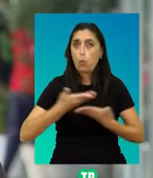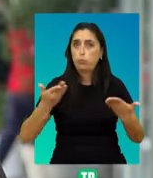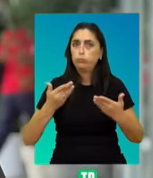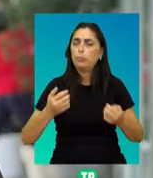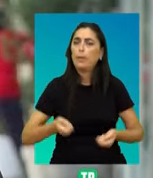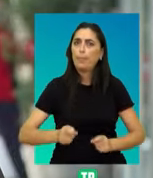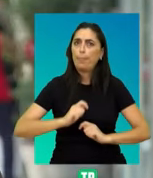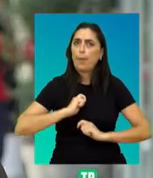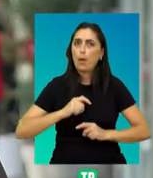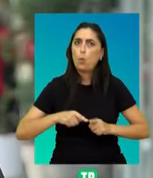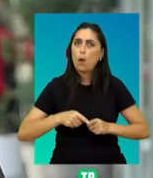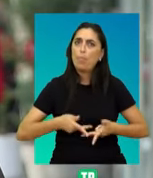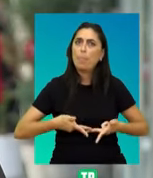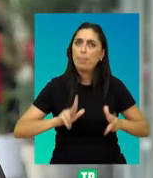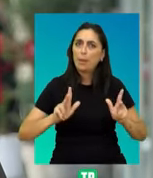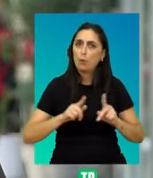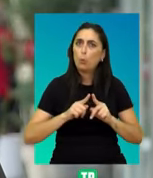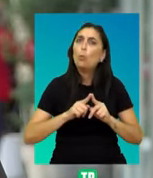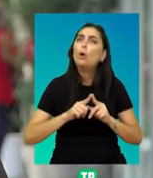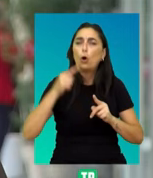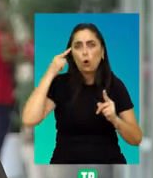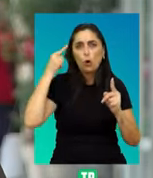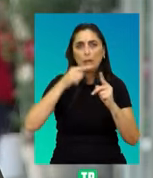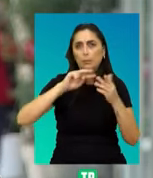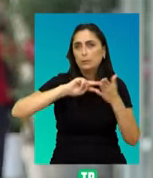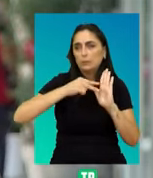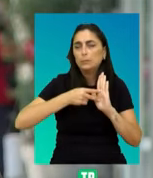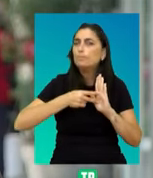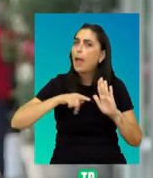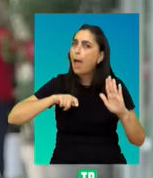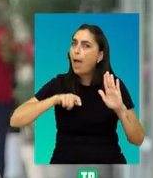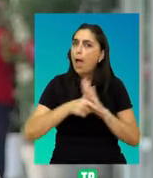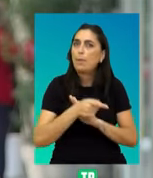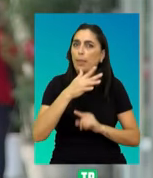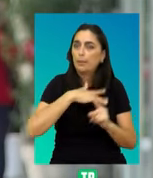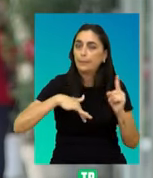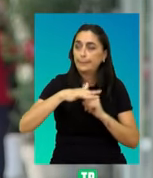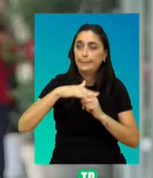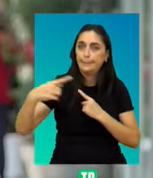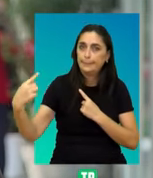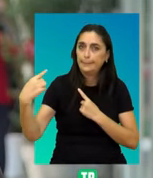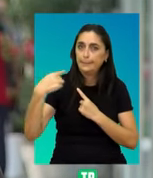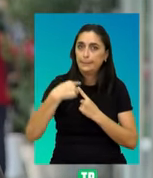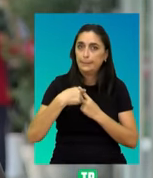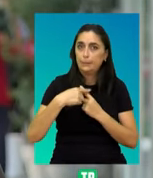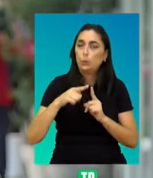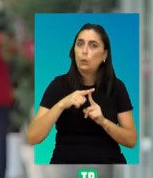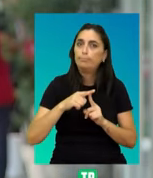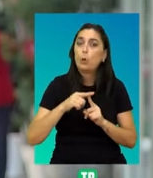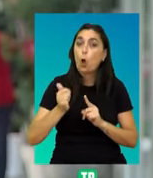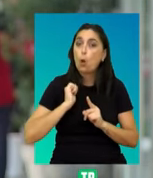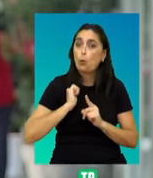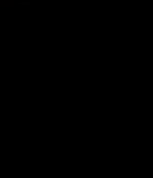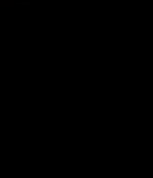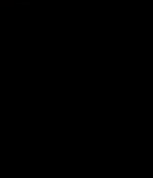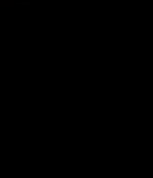democracia y nos carga de derechos y motivaciones para resolver las graves amenazas ambientales que se ciernen sobre nosotros. No desaprovechemos